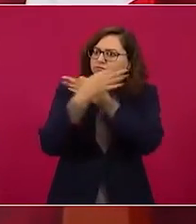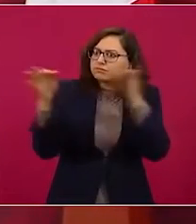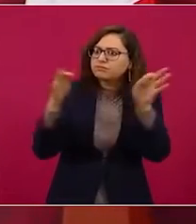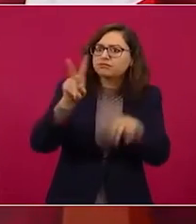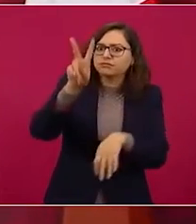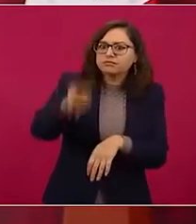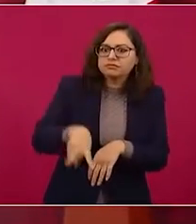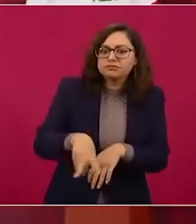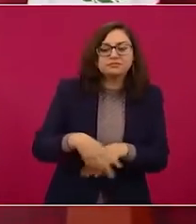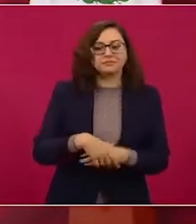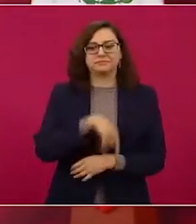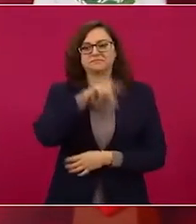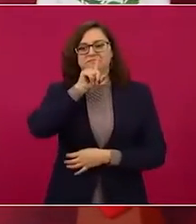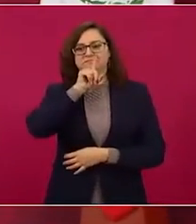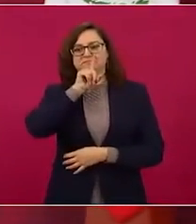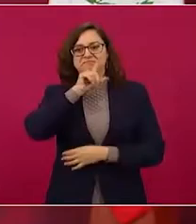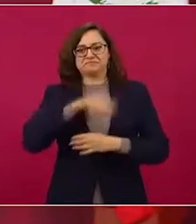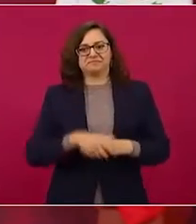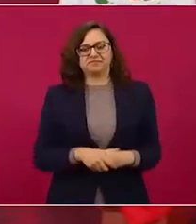¿Cuál es la verdad?